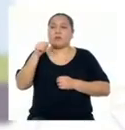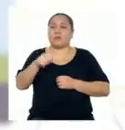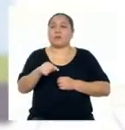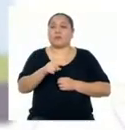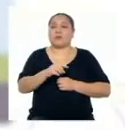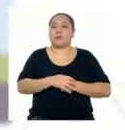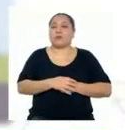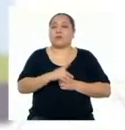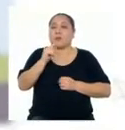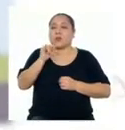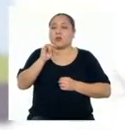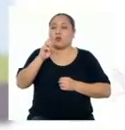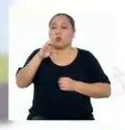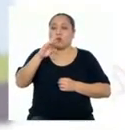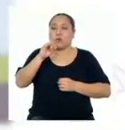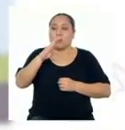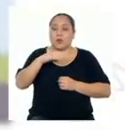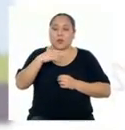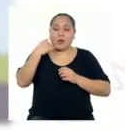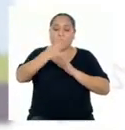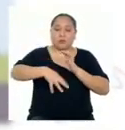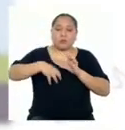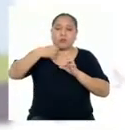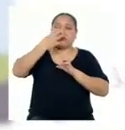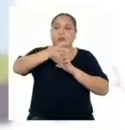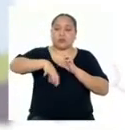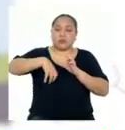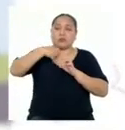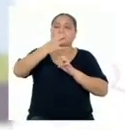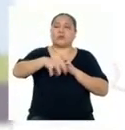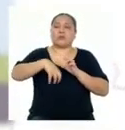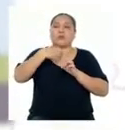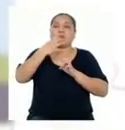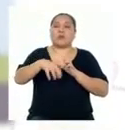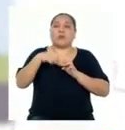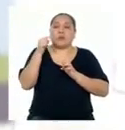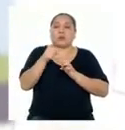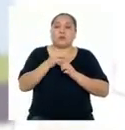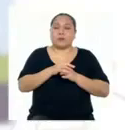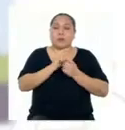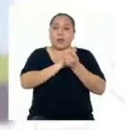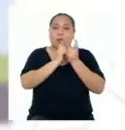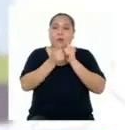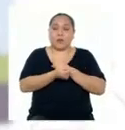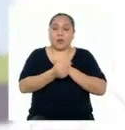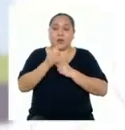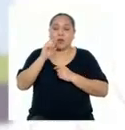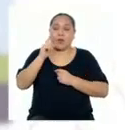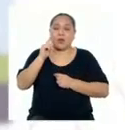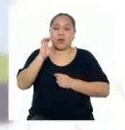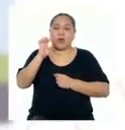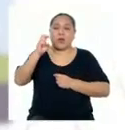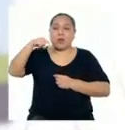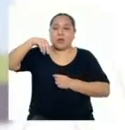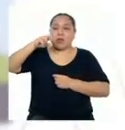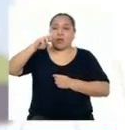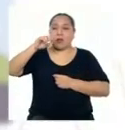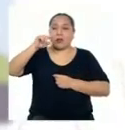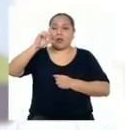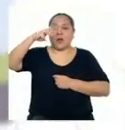que una turbina gire por la acción del vapor y el eje de la turbina se mueva, transformando la energía mecánica en electricidad.